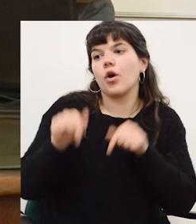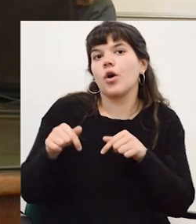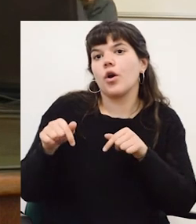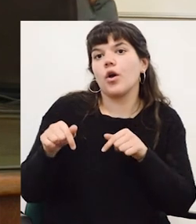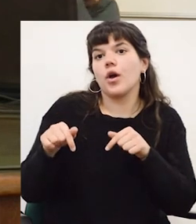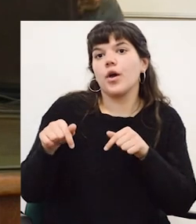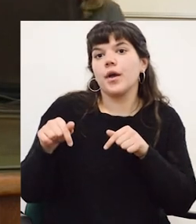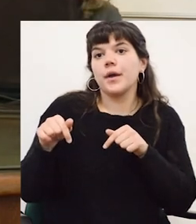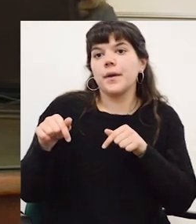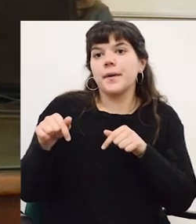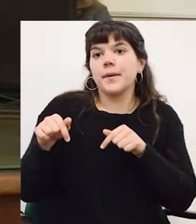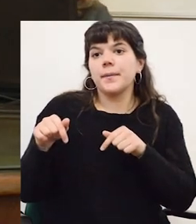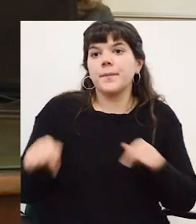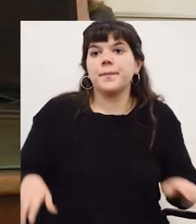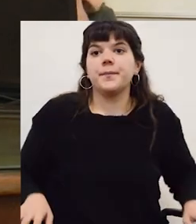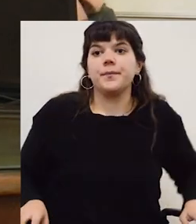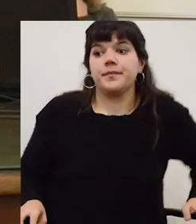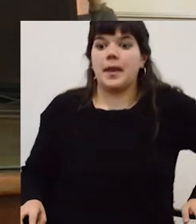con el grupo lo conversamos cuando